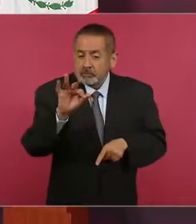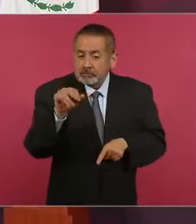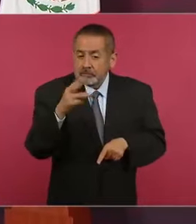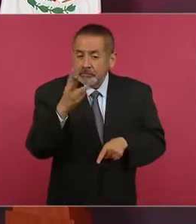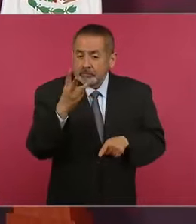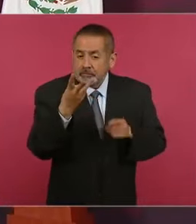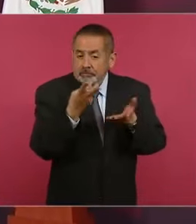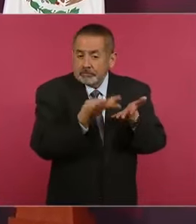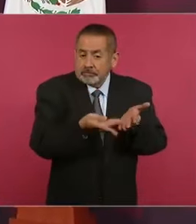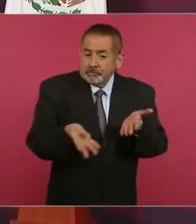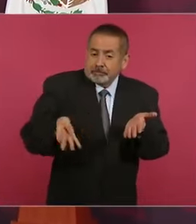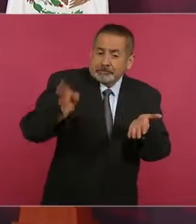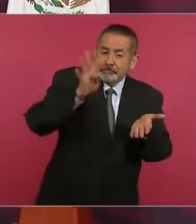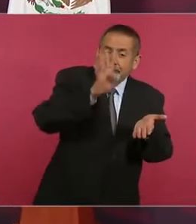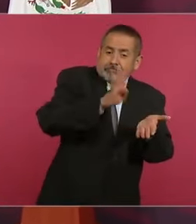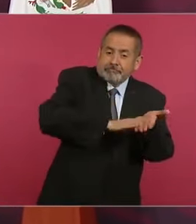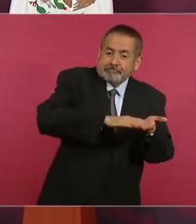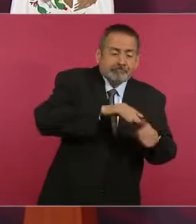¿Qué es eso?